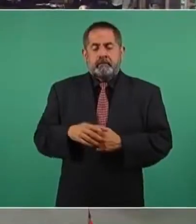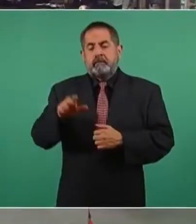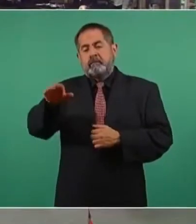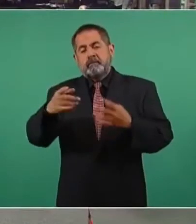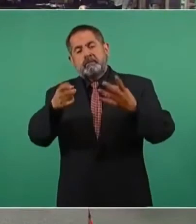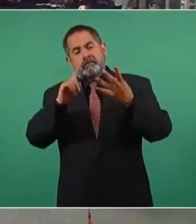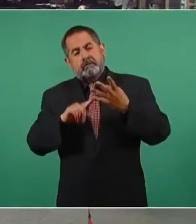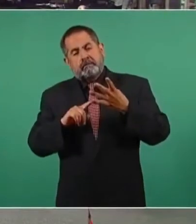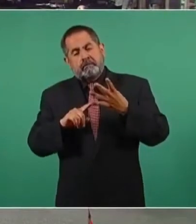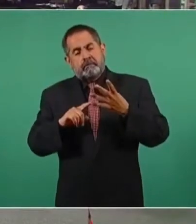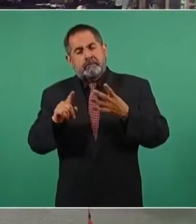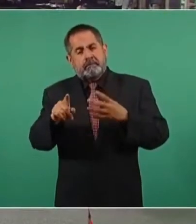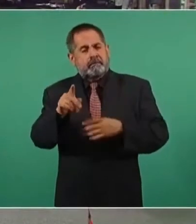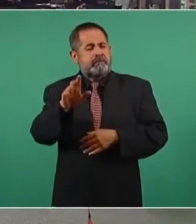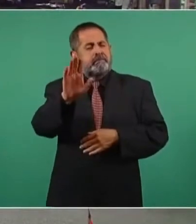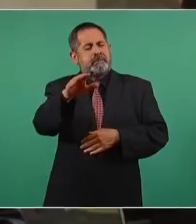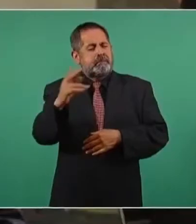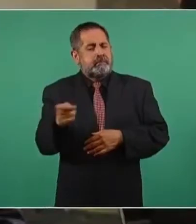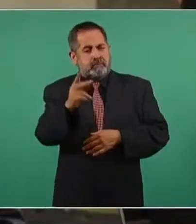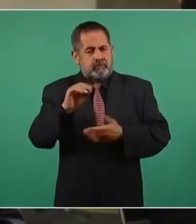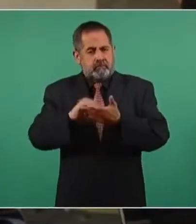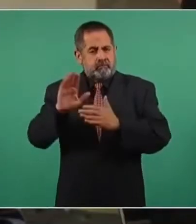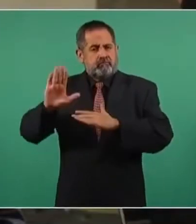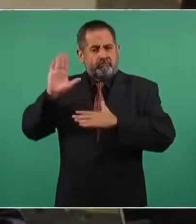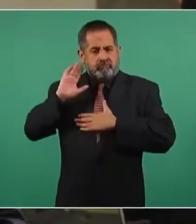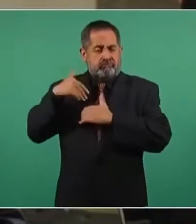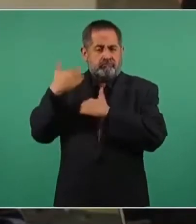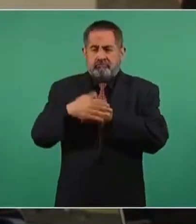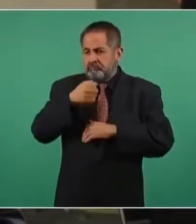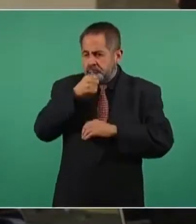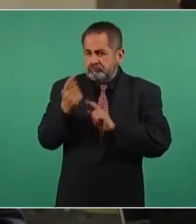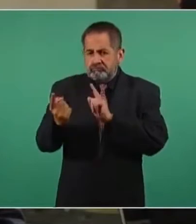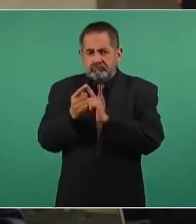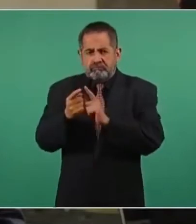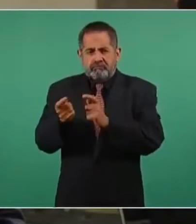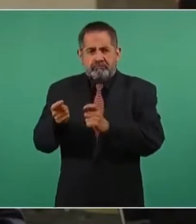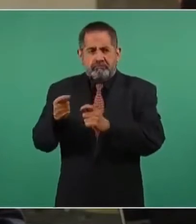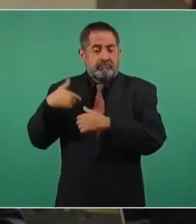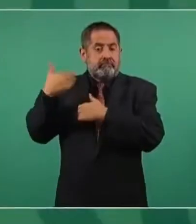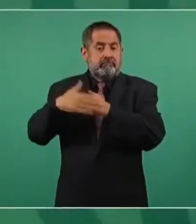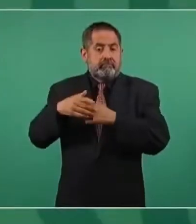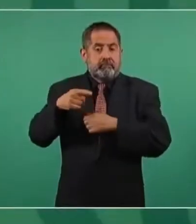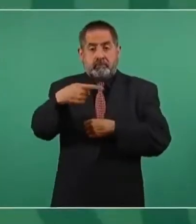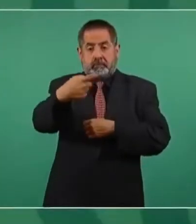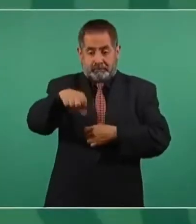incisos presidente se mantiene la promesa de darme la entrevista para que me titule la siguiente semana